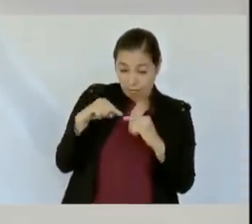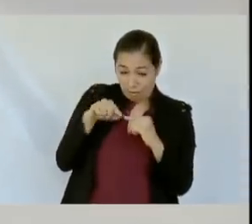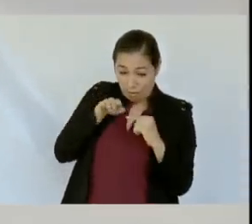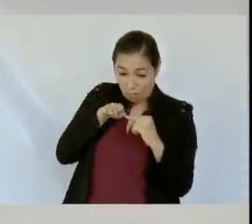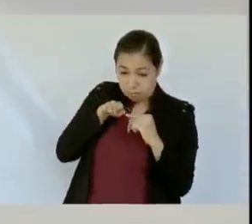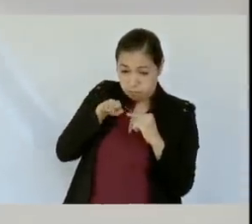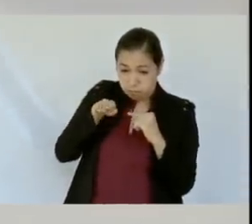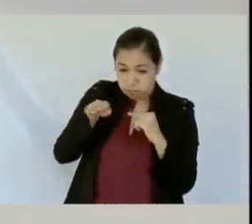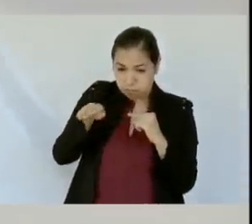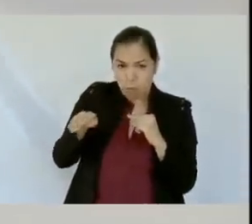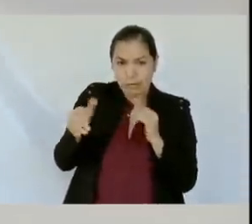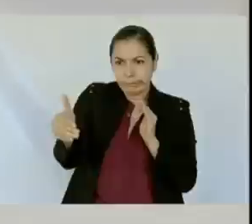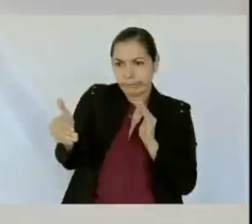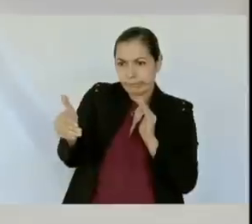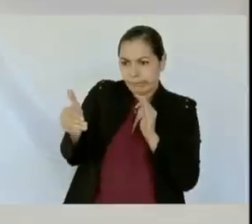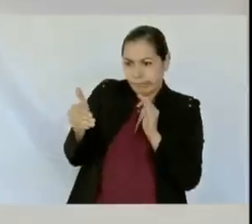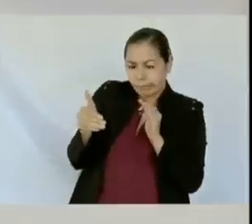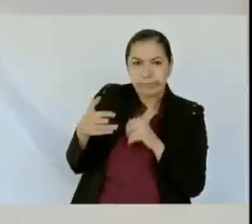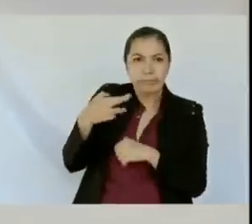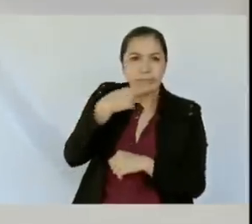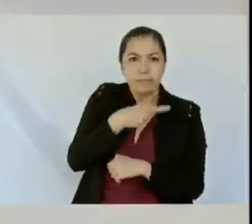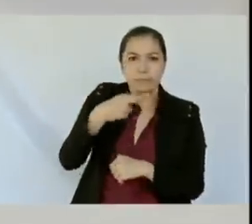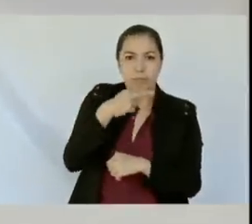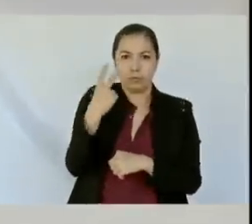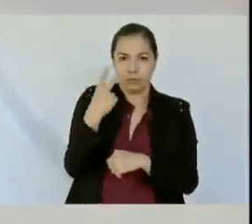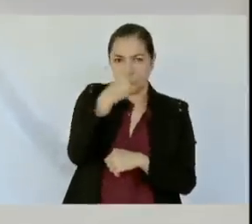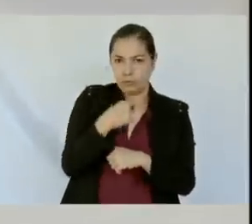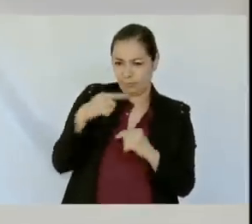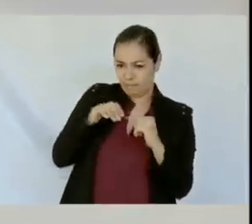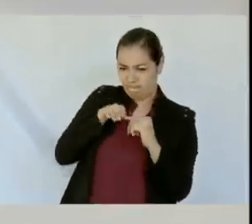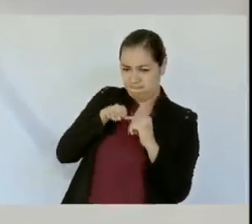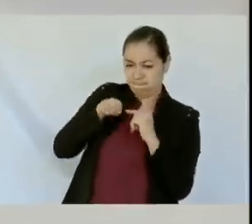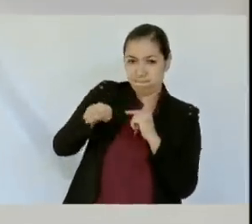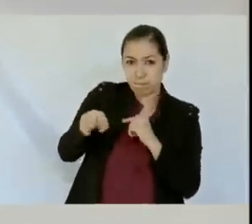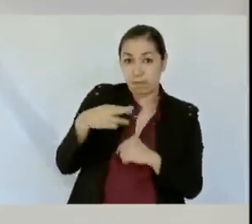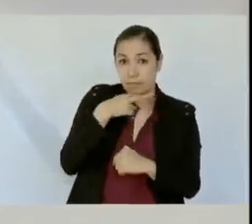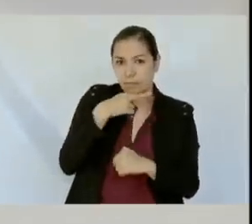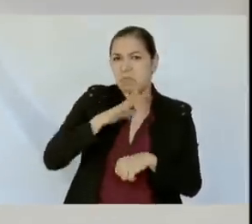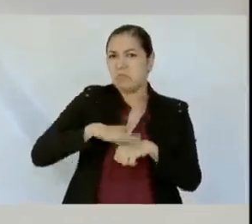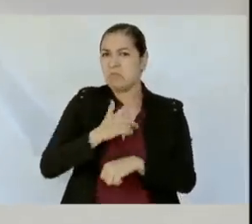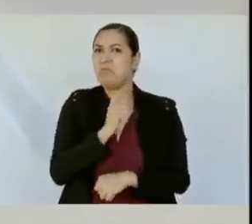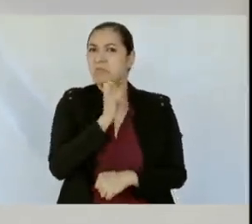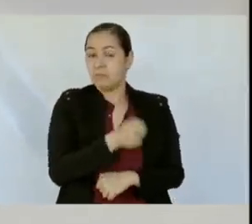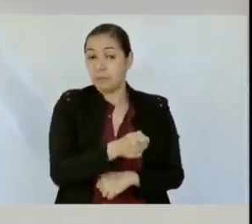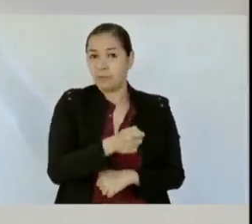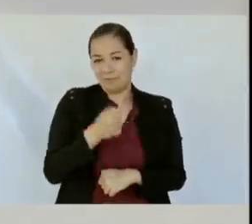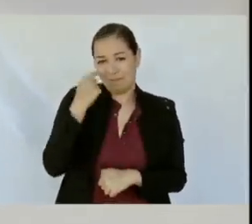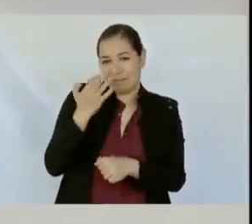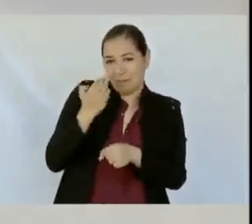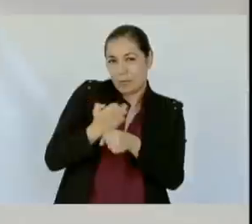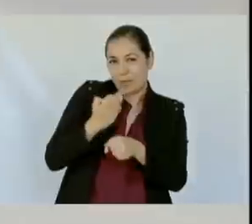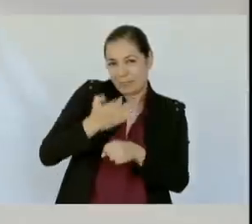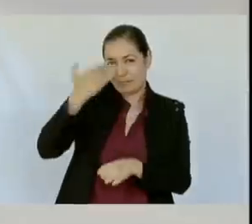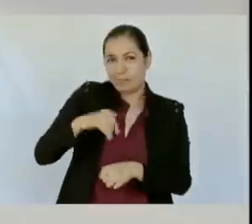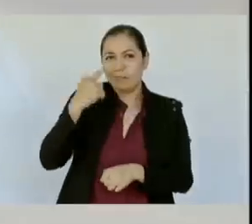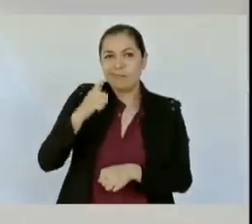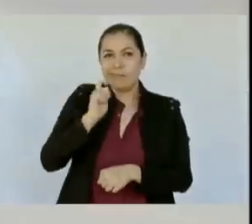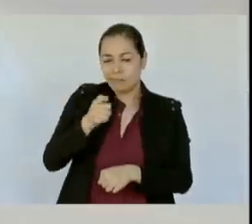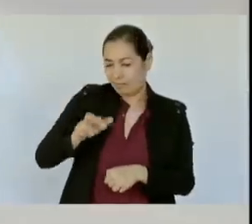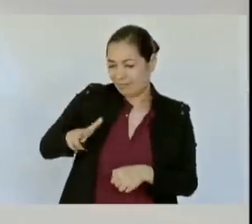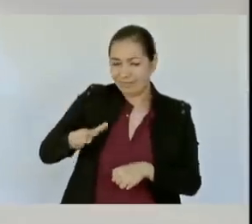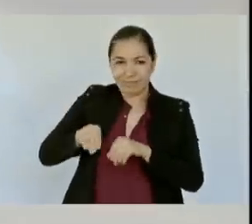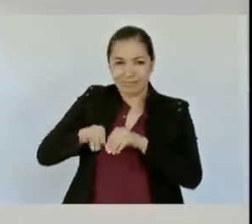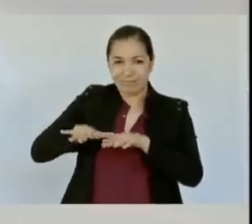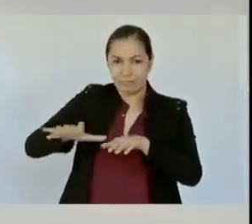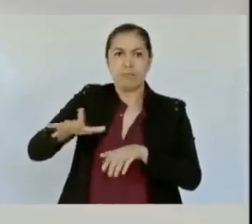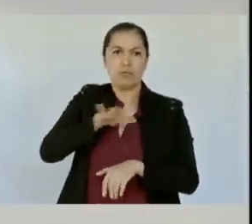más significativo que va a tener porque todavía hasta estos tiempos se puede circular por el río que sale de San